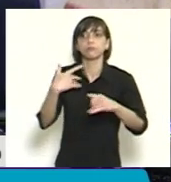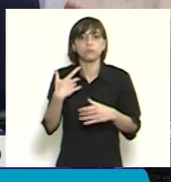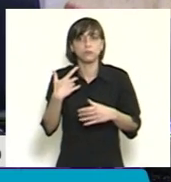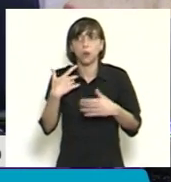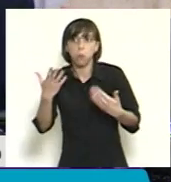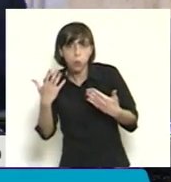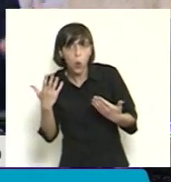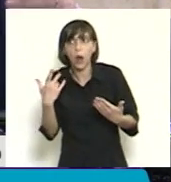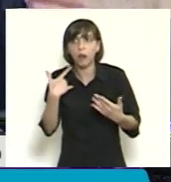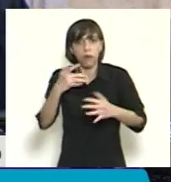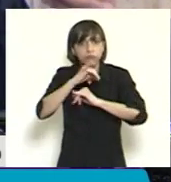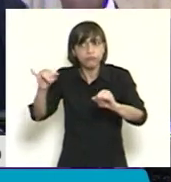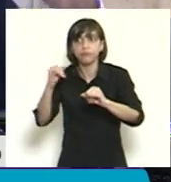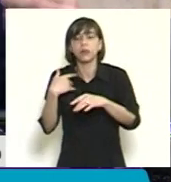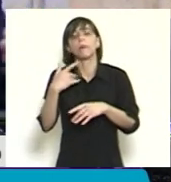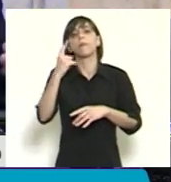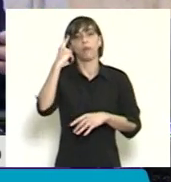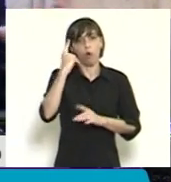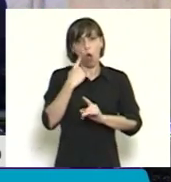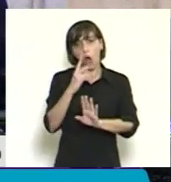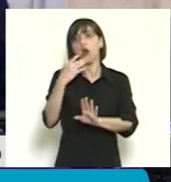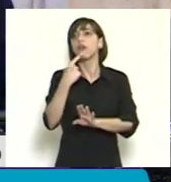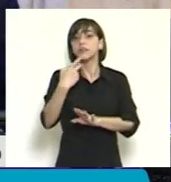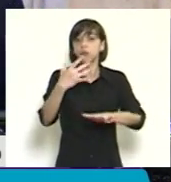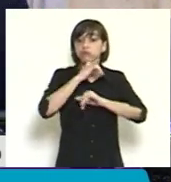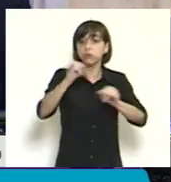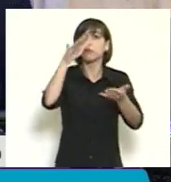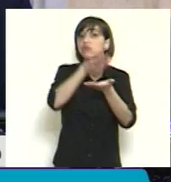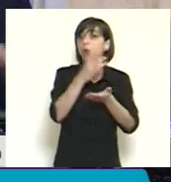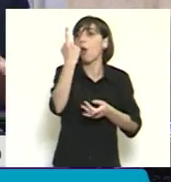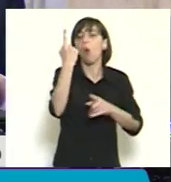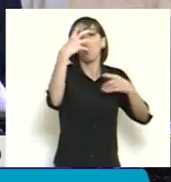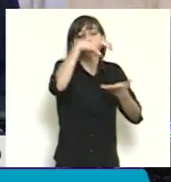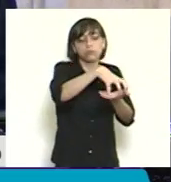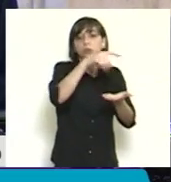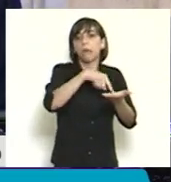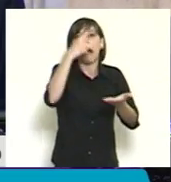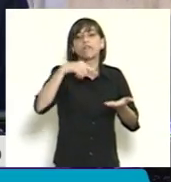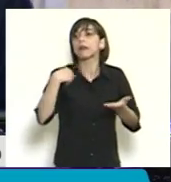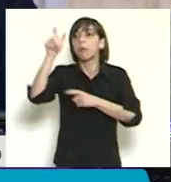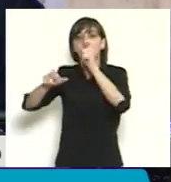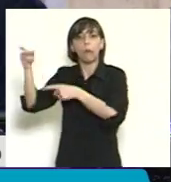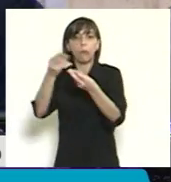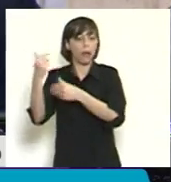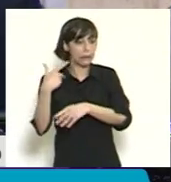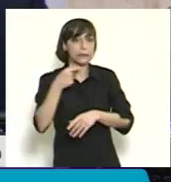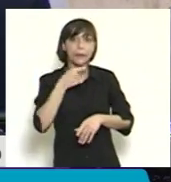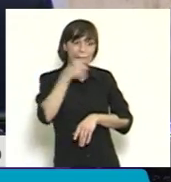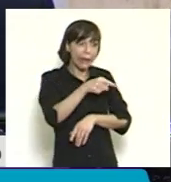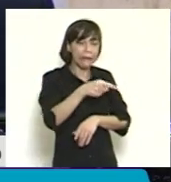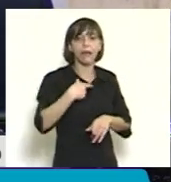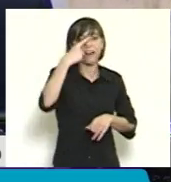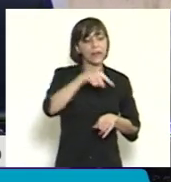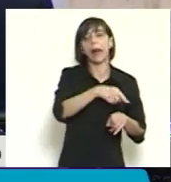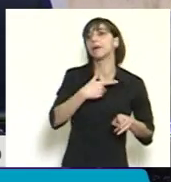perseguido acá, que es que no te traigan a una oferta que después es inexistente. Pero el concepto de establecimiento